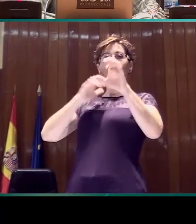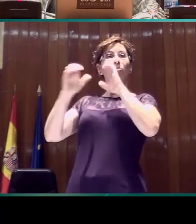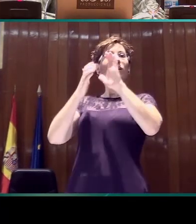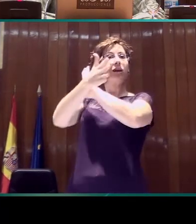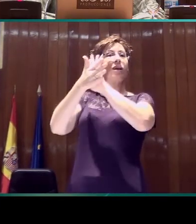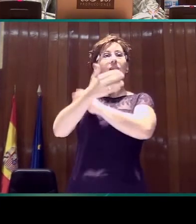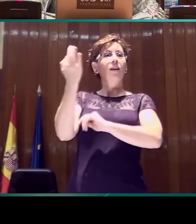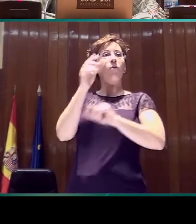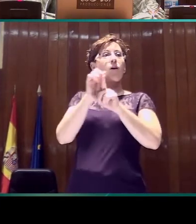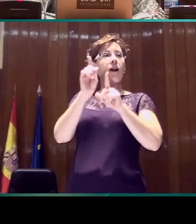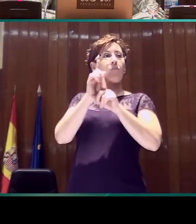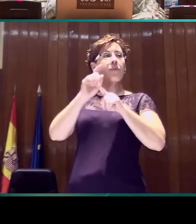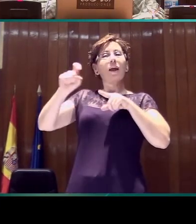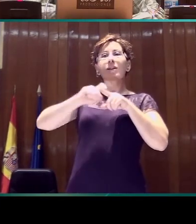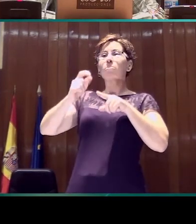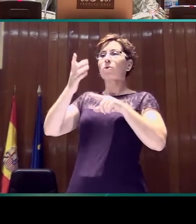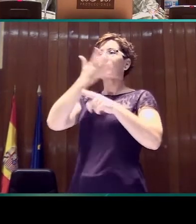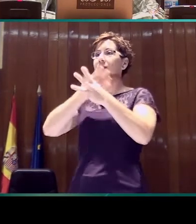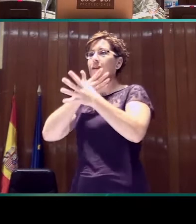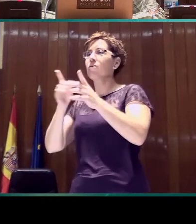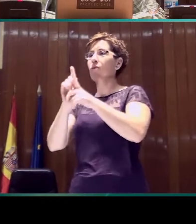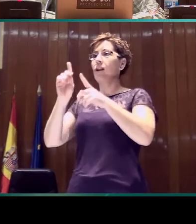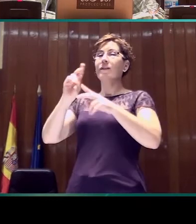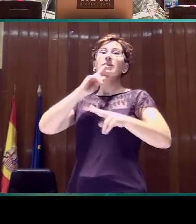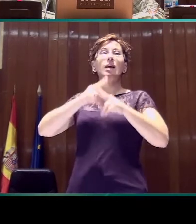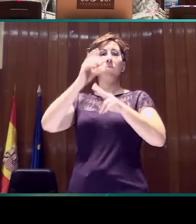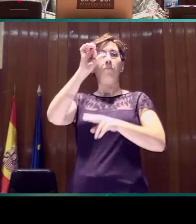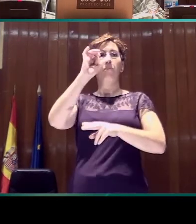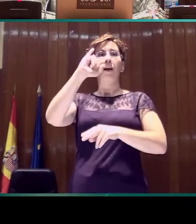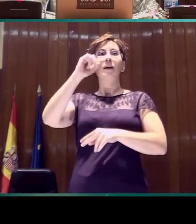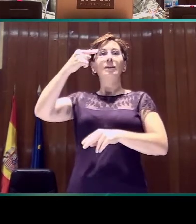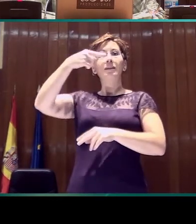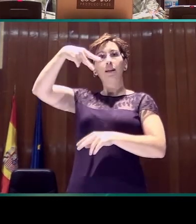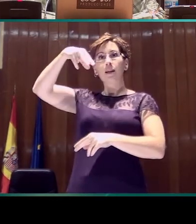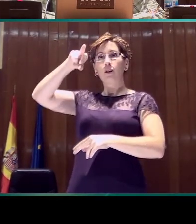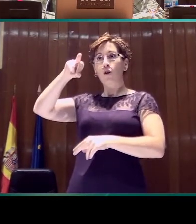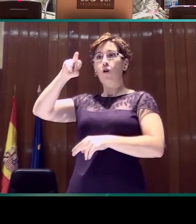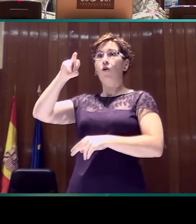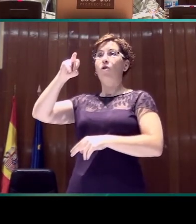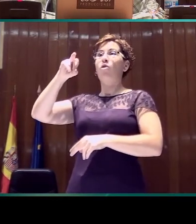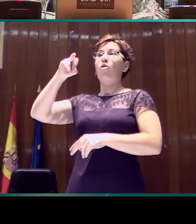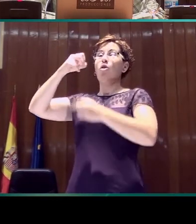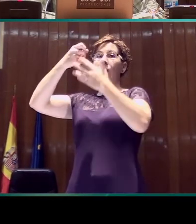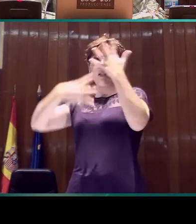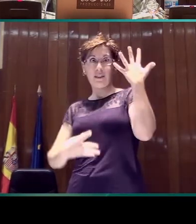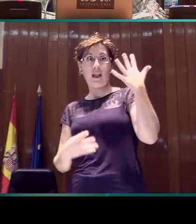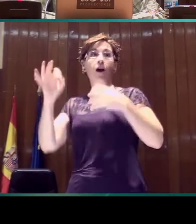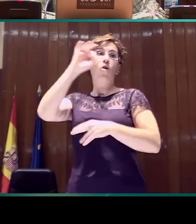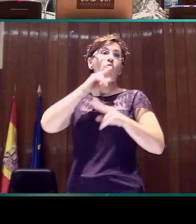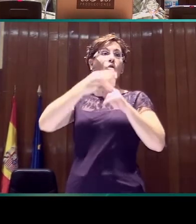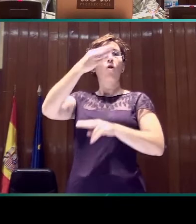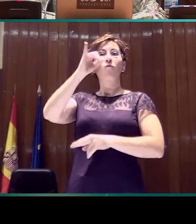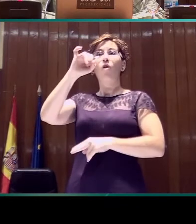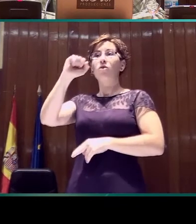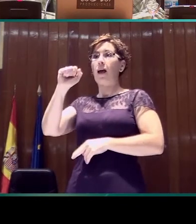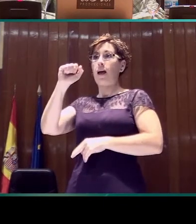de las bollas lingüísticas, en concreto del signo lista o boya lista. También de los espacios mentales que están implicados en